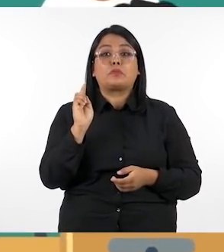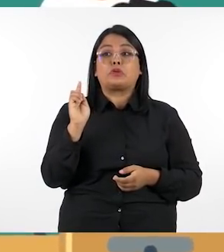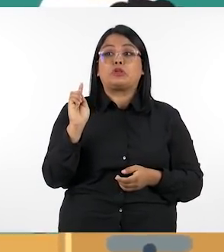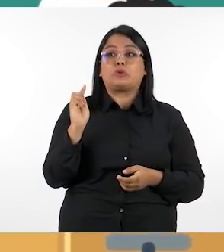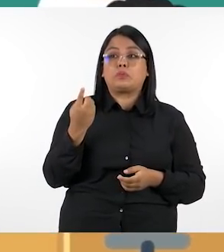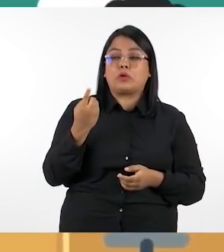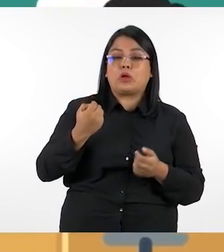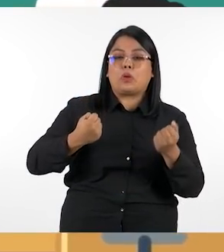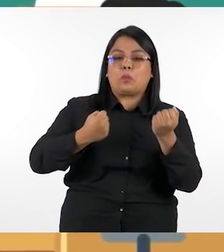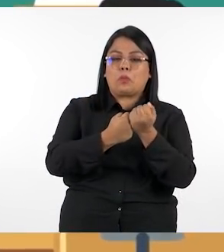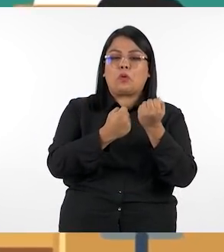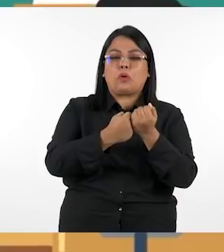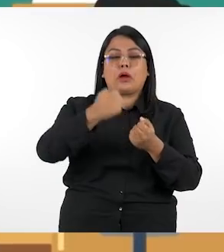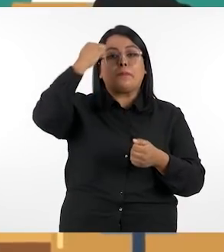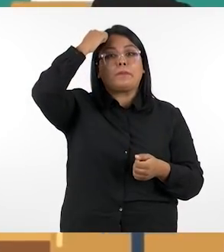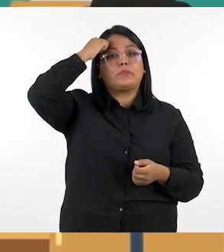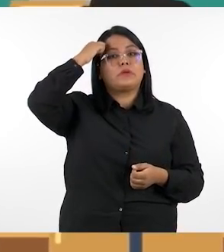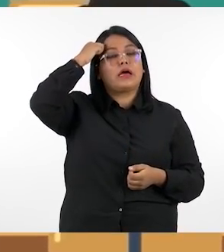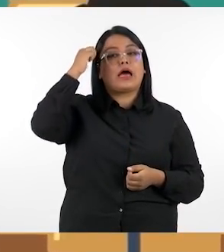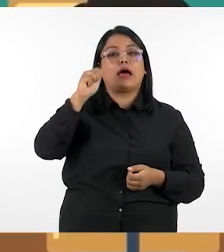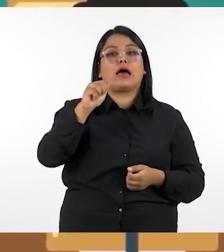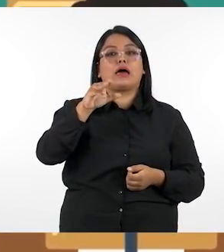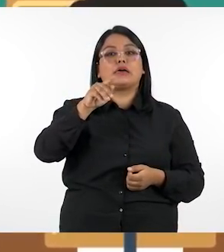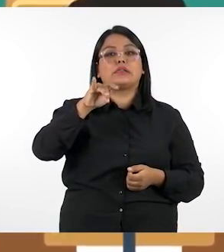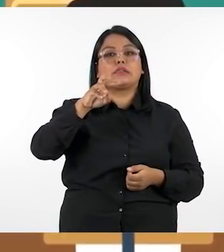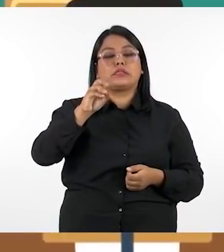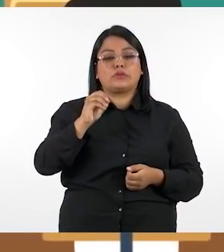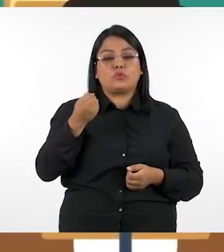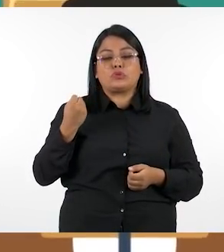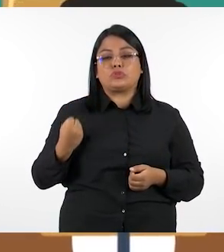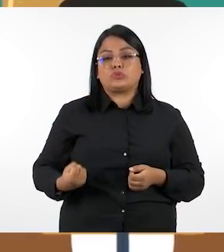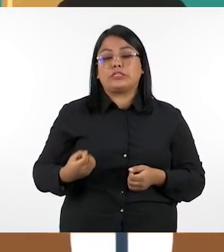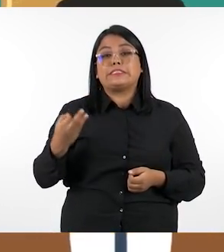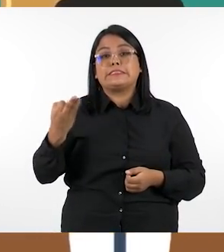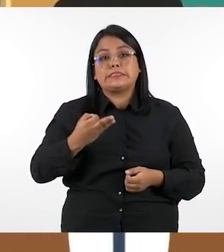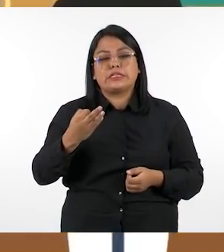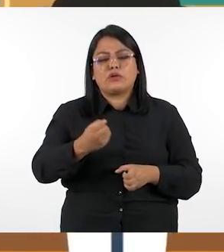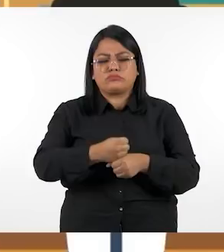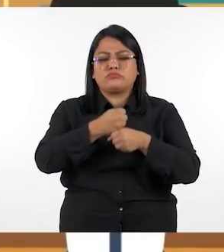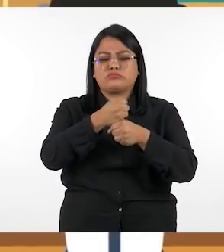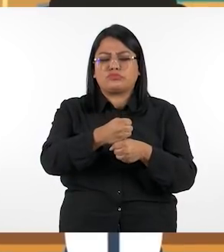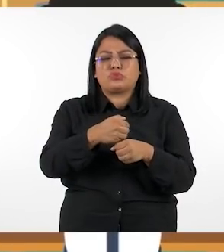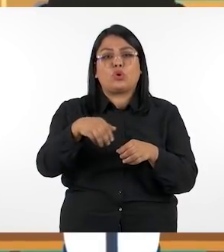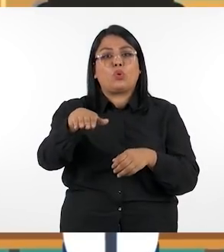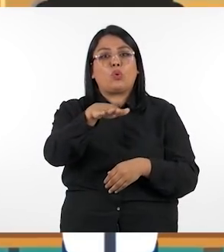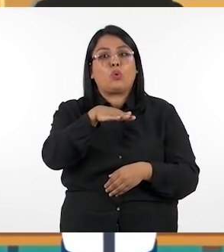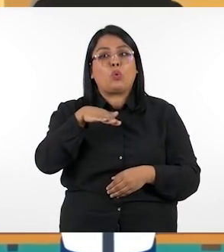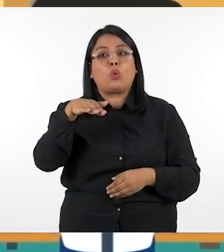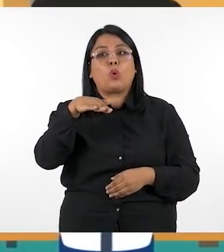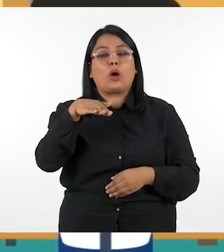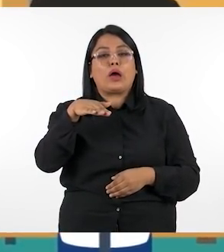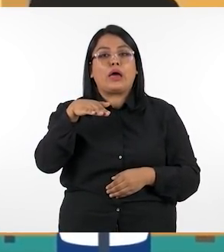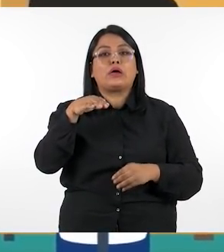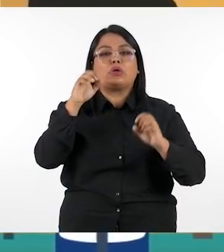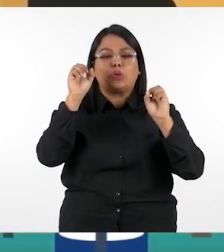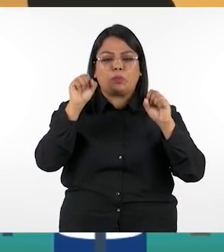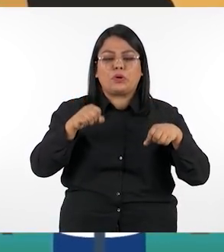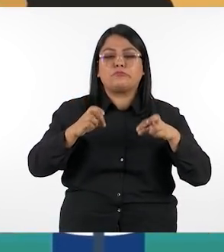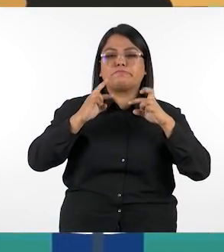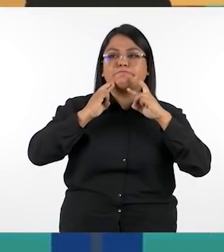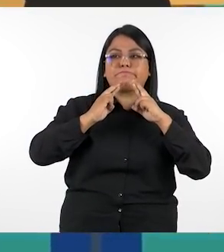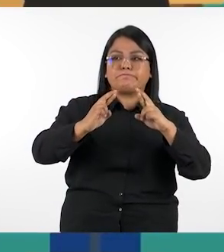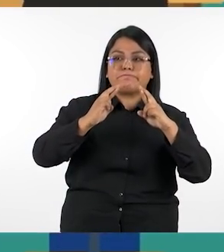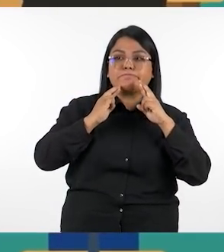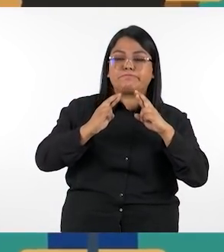permite el aprendizaje activo de nuestros estudiantes necesitamos asegurar un espacio donde ellos estén